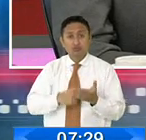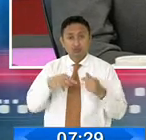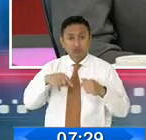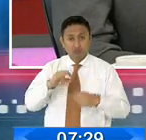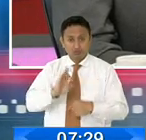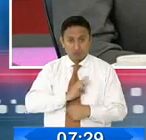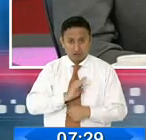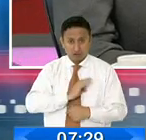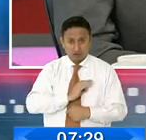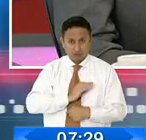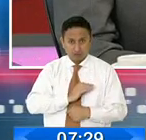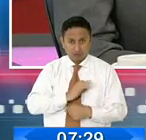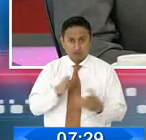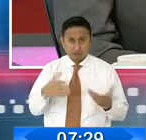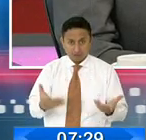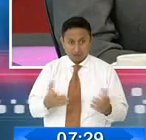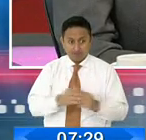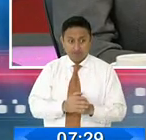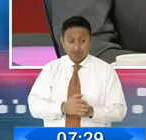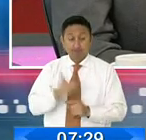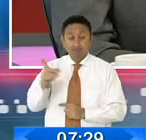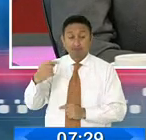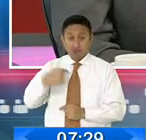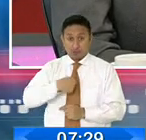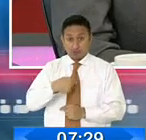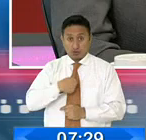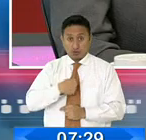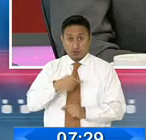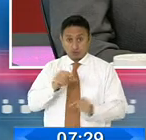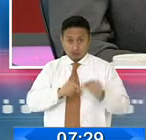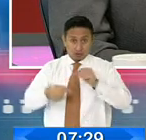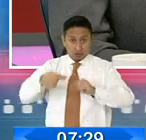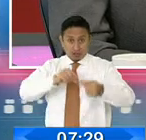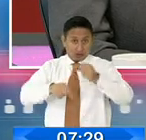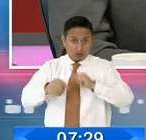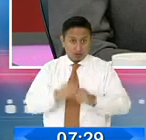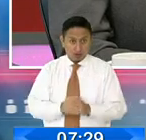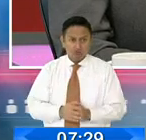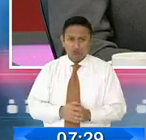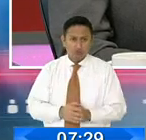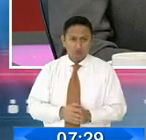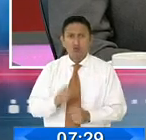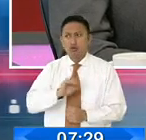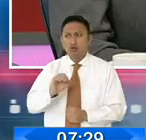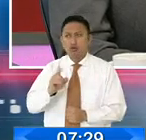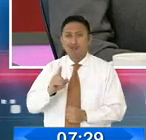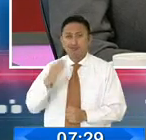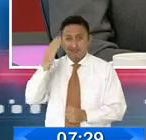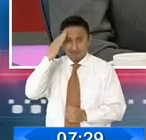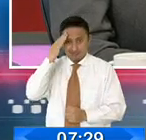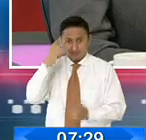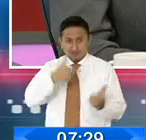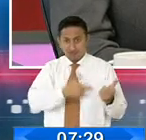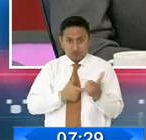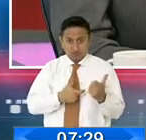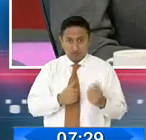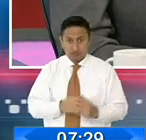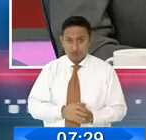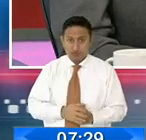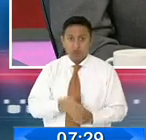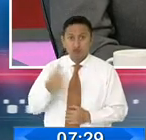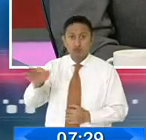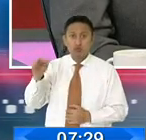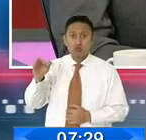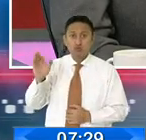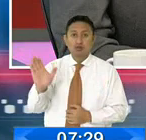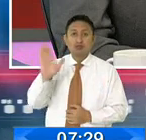parte de expertos, es decir, el señor no era un químico, ni un experto en armas. Este documento lo